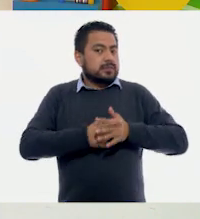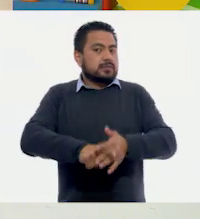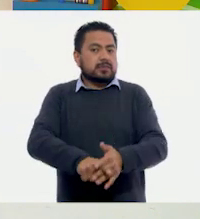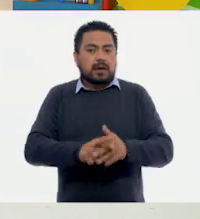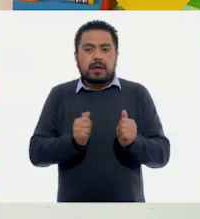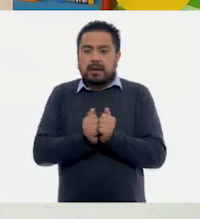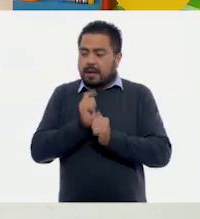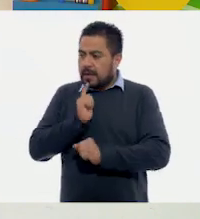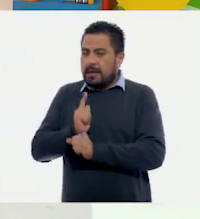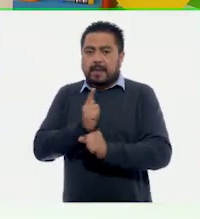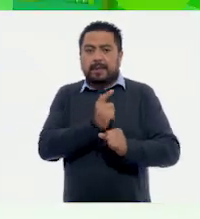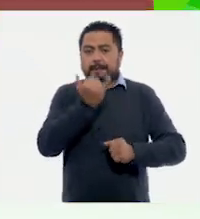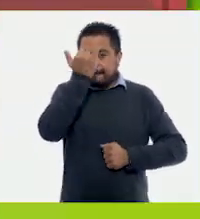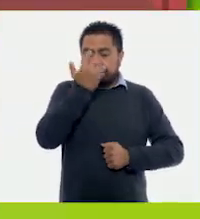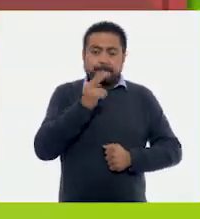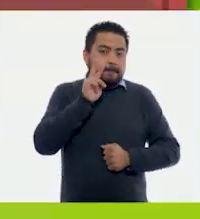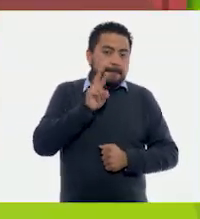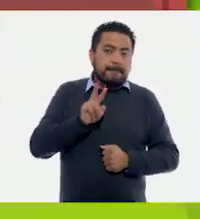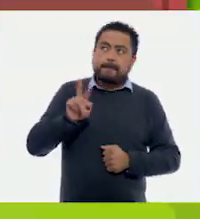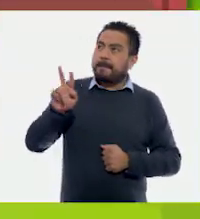por ver estas imágenes.